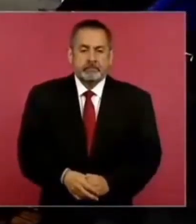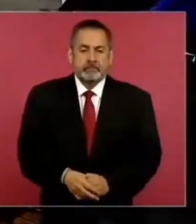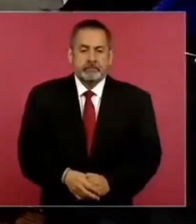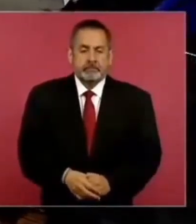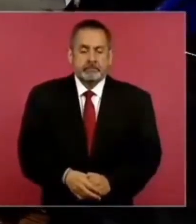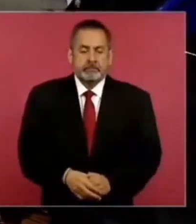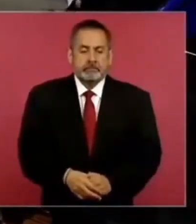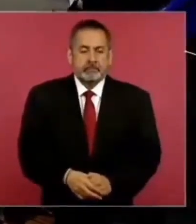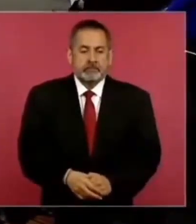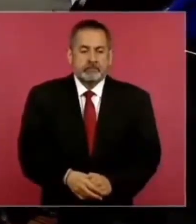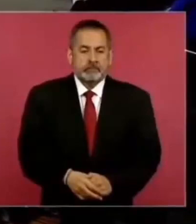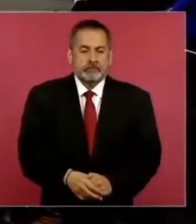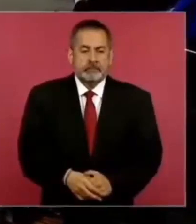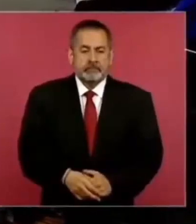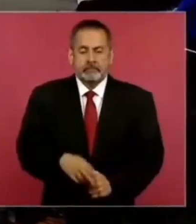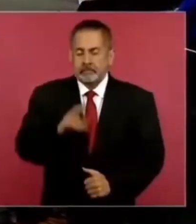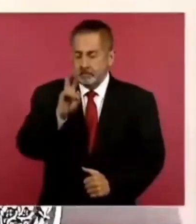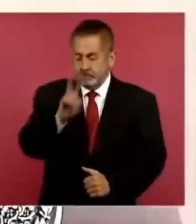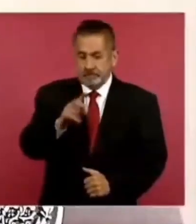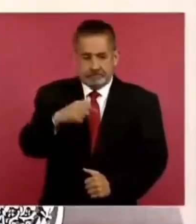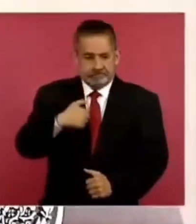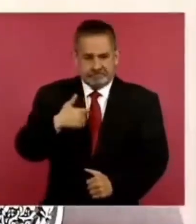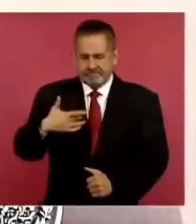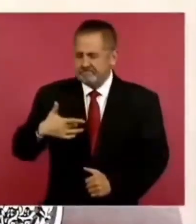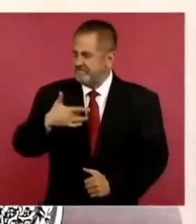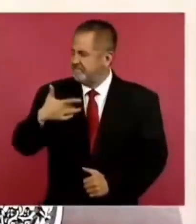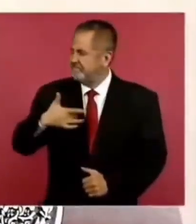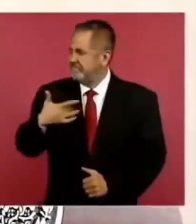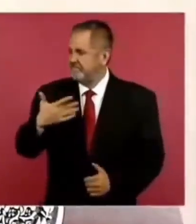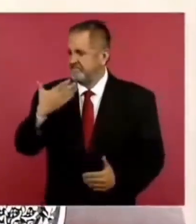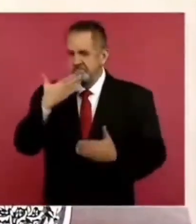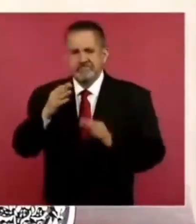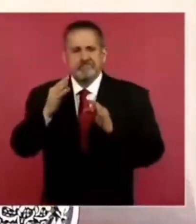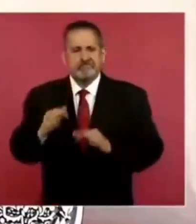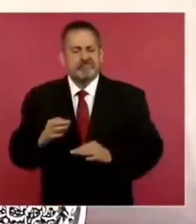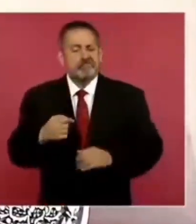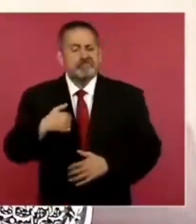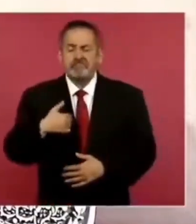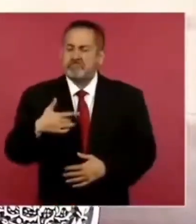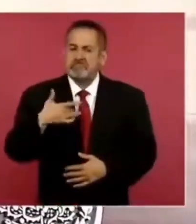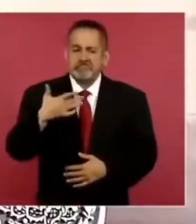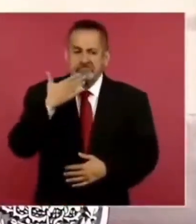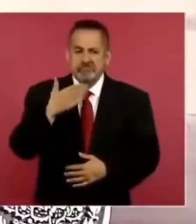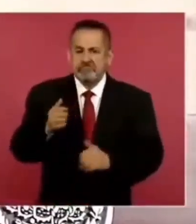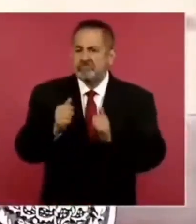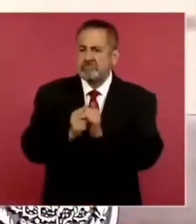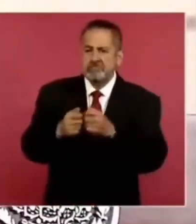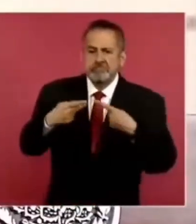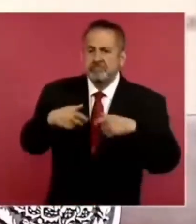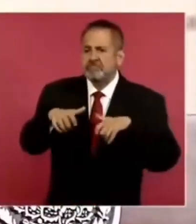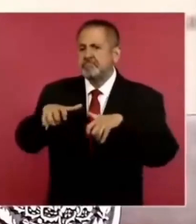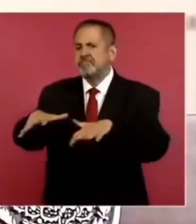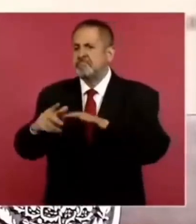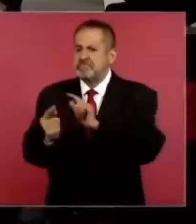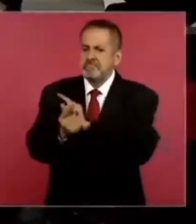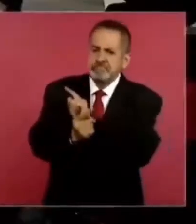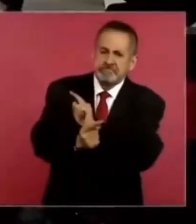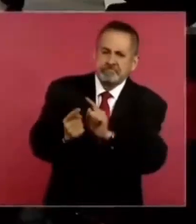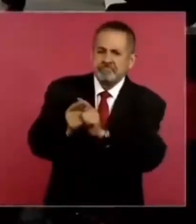Yo me siento muy bien cuando estoy con la gente y, sobre todo,